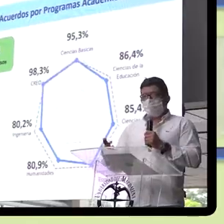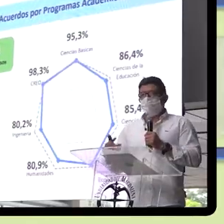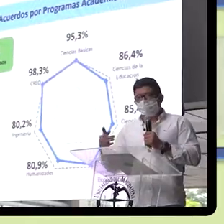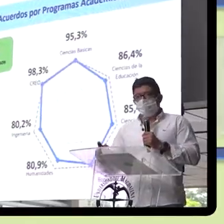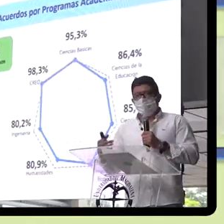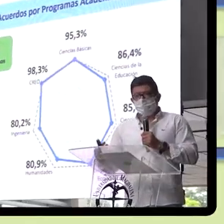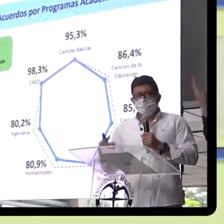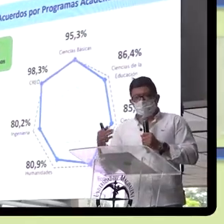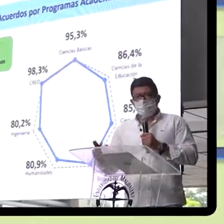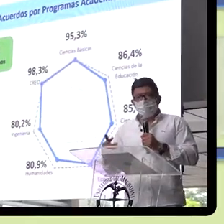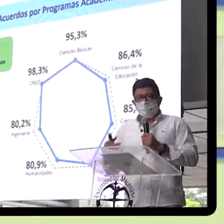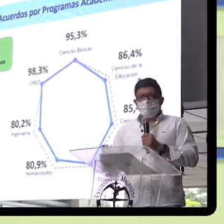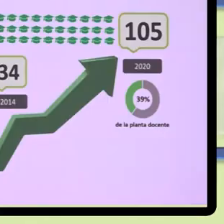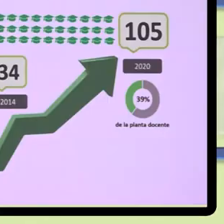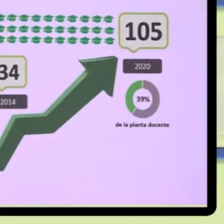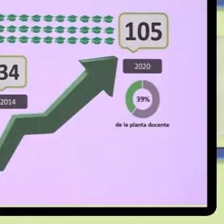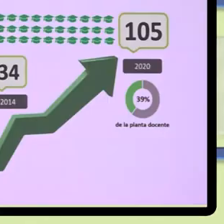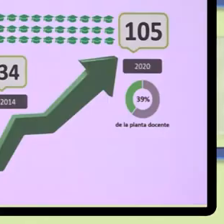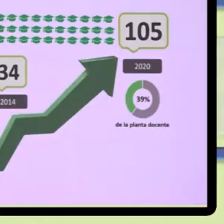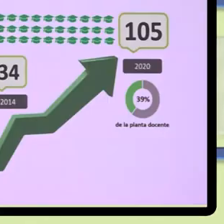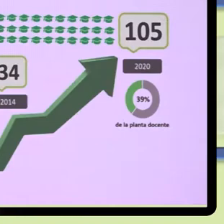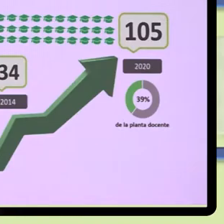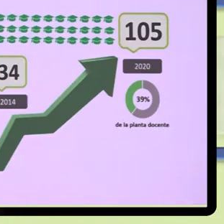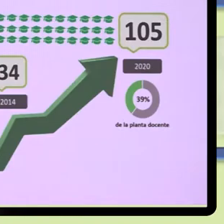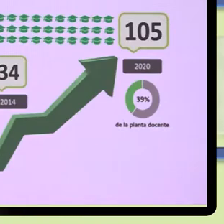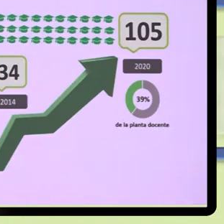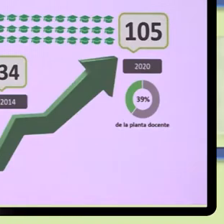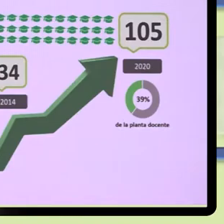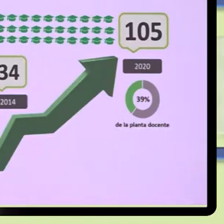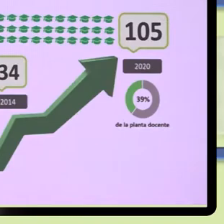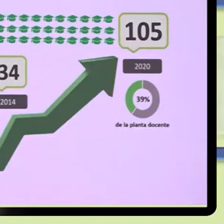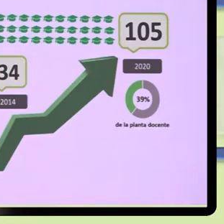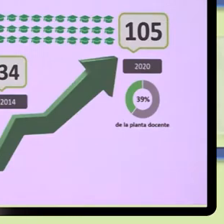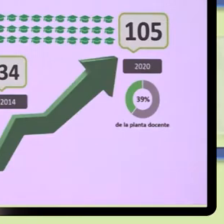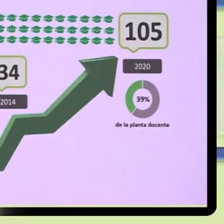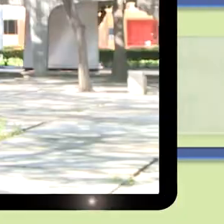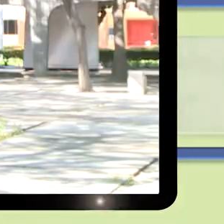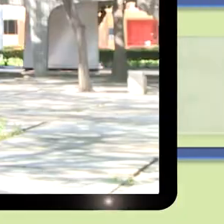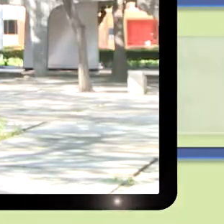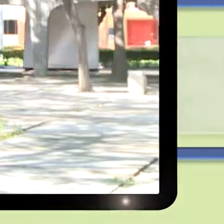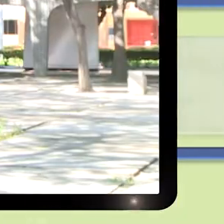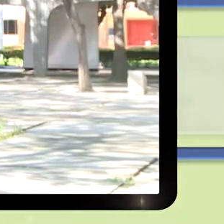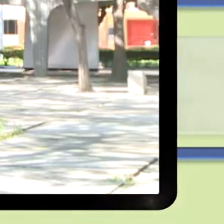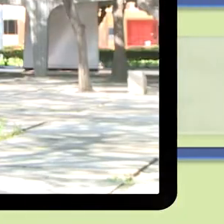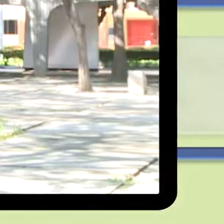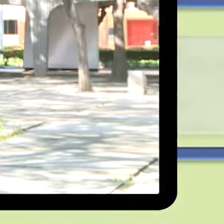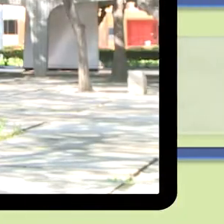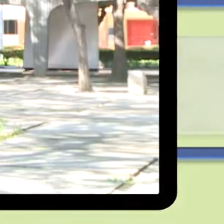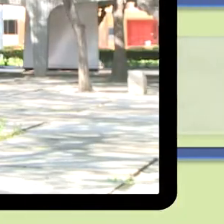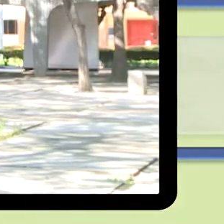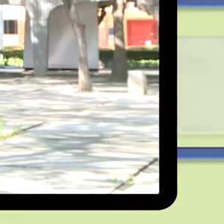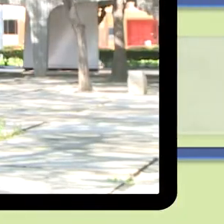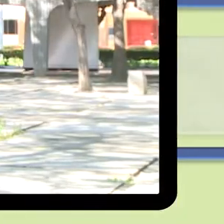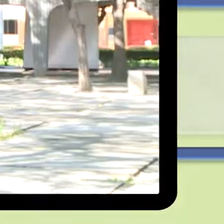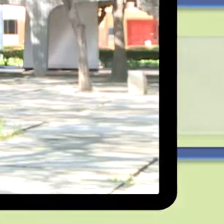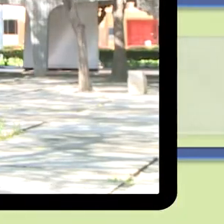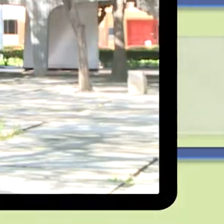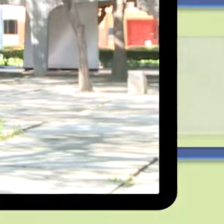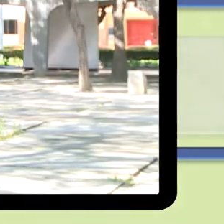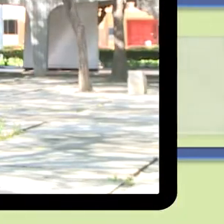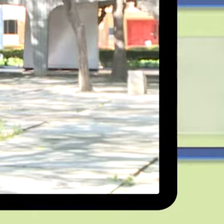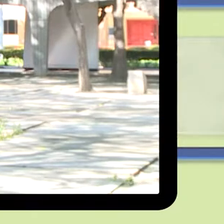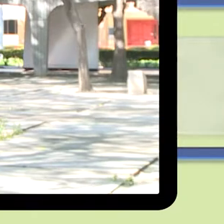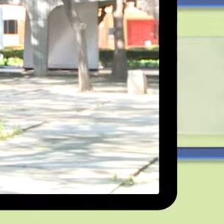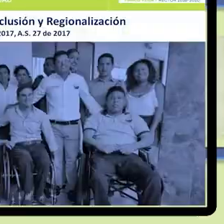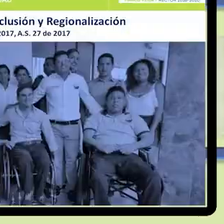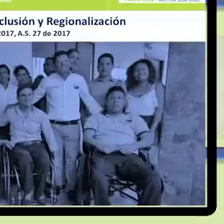adelantados a beneficio de la institución en los cuatro años de su periodo rectoral mejoramiento en los resultados de las pruebas saber pro